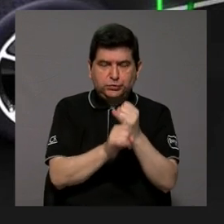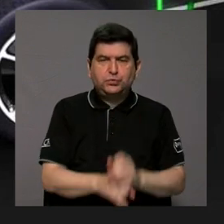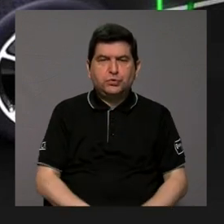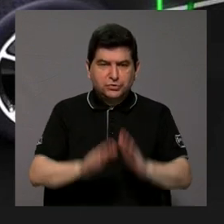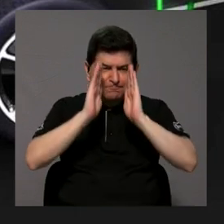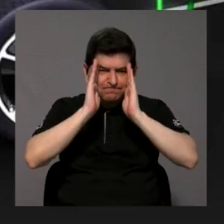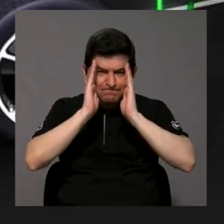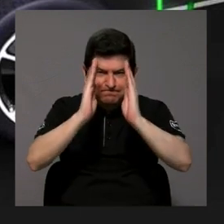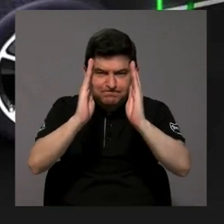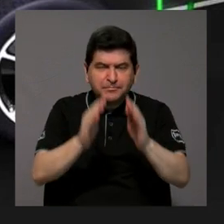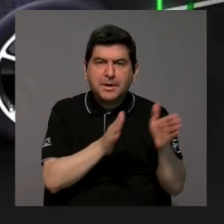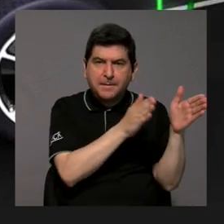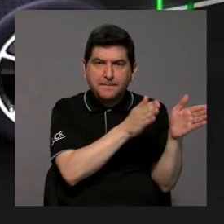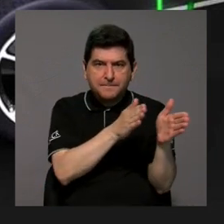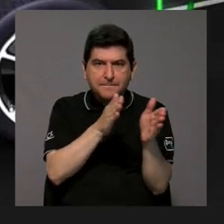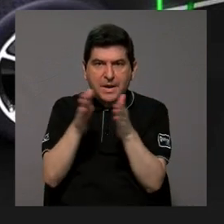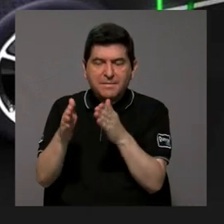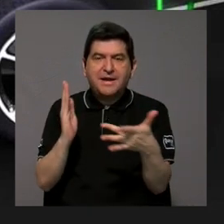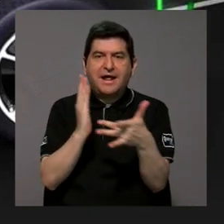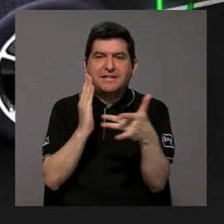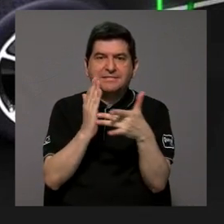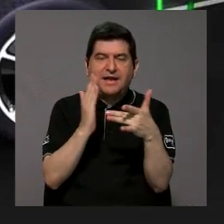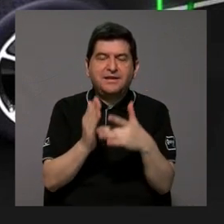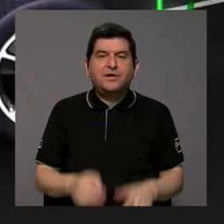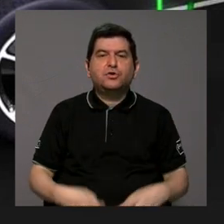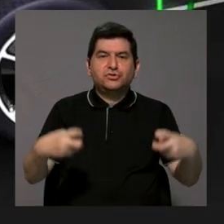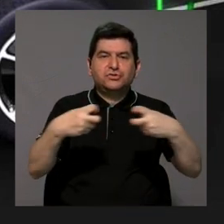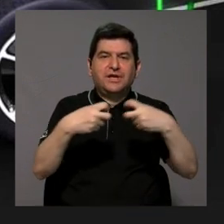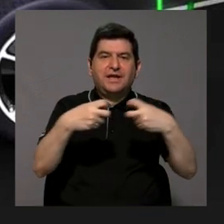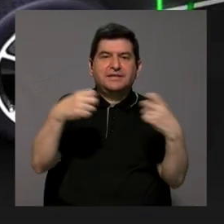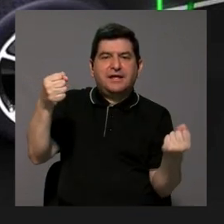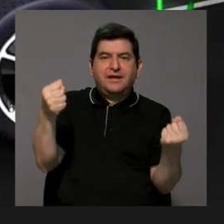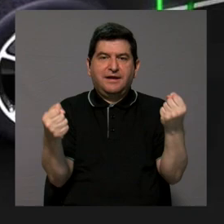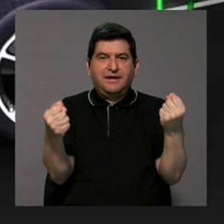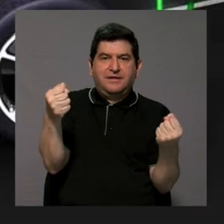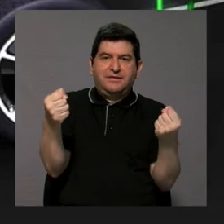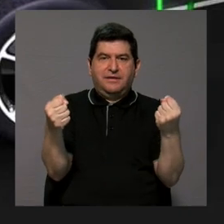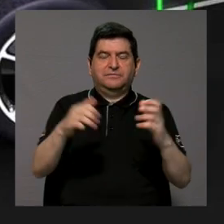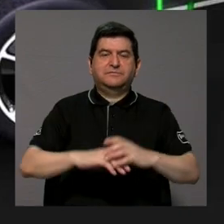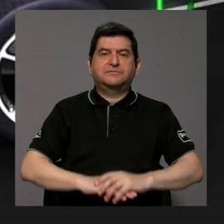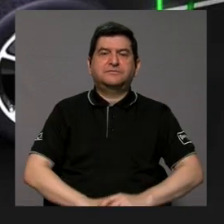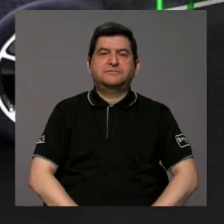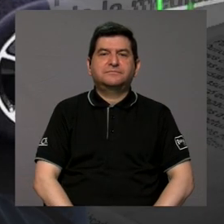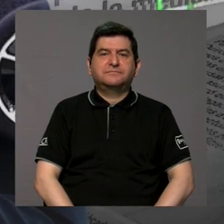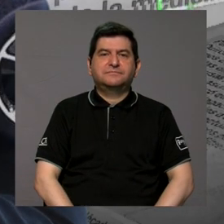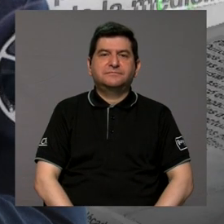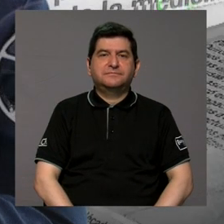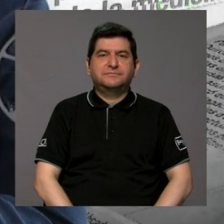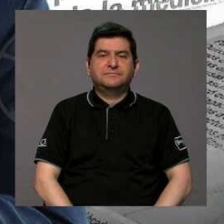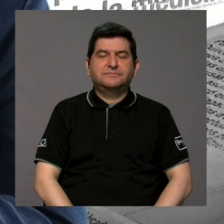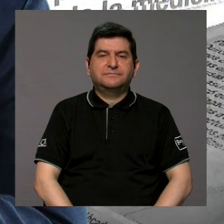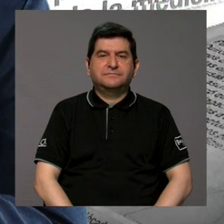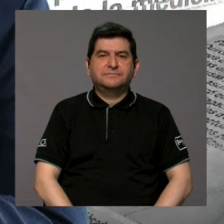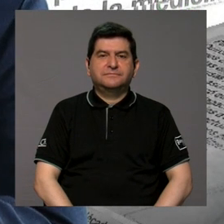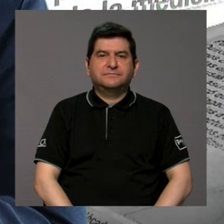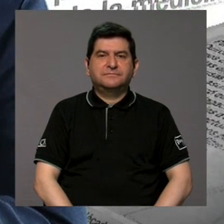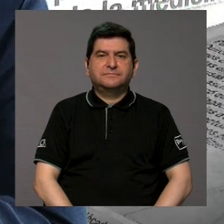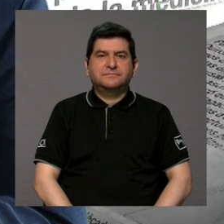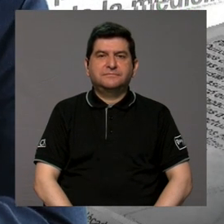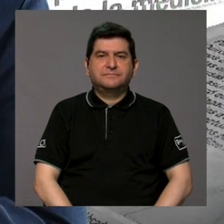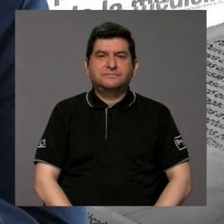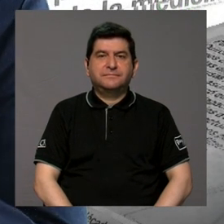están dedicando a formar técnicos en electricidad